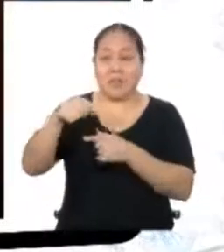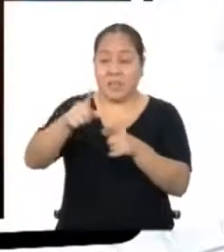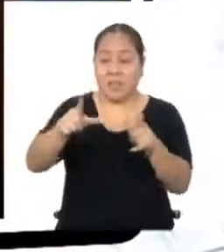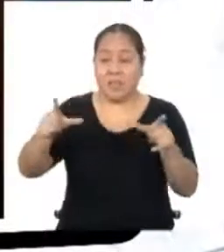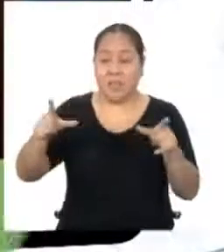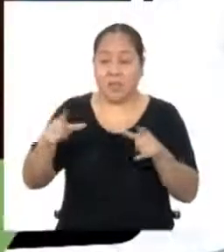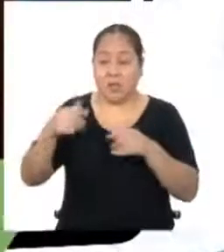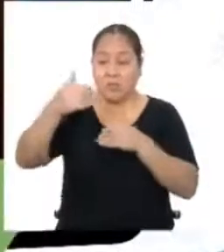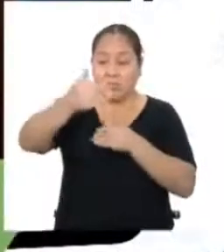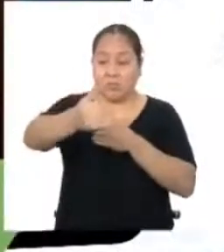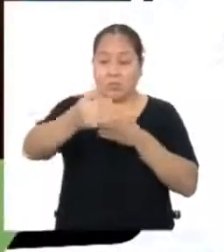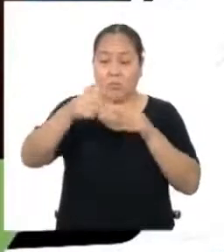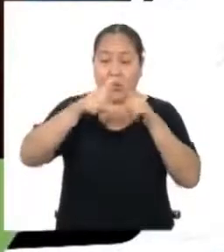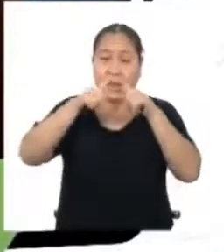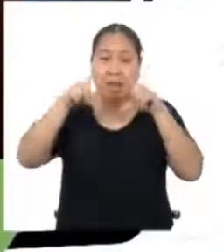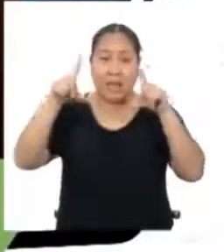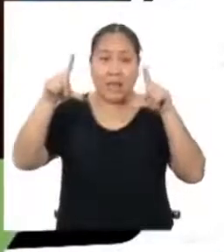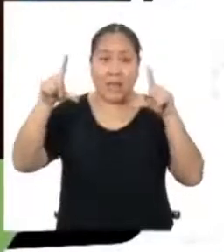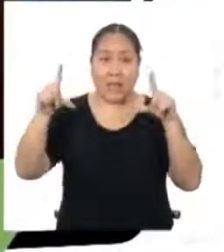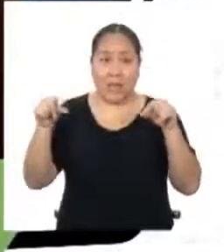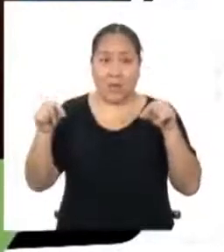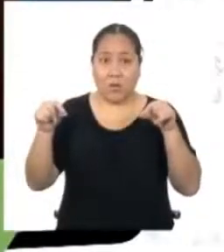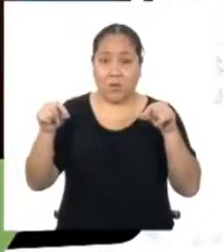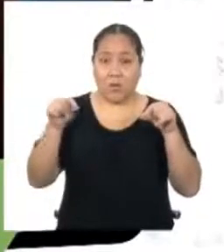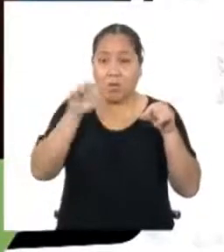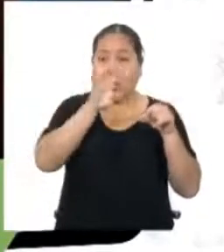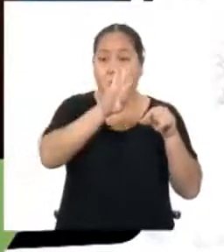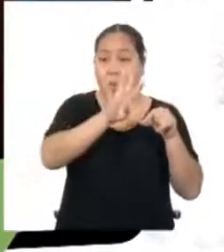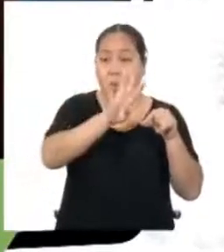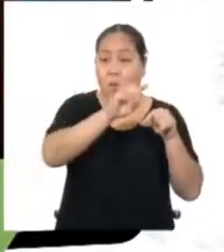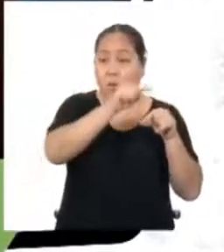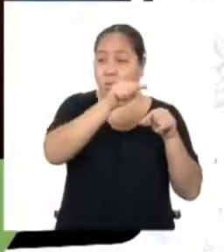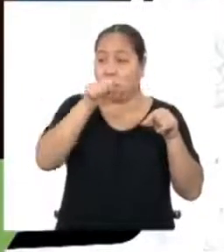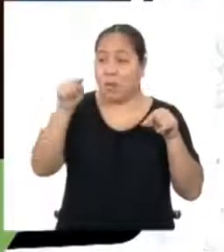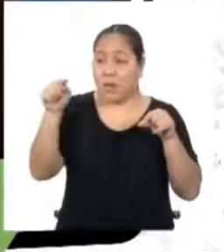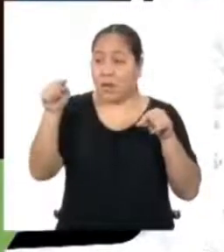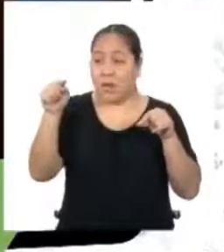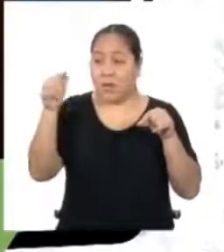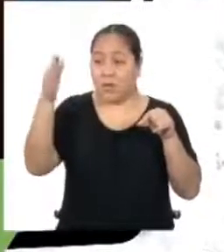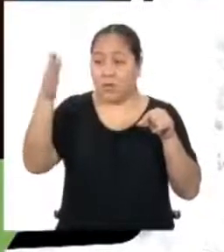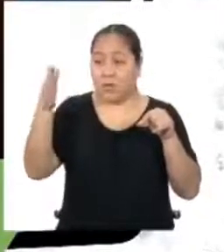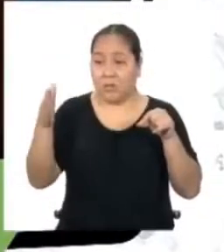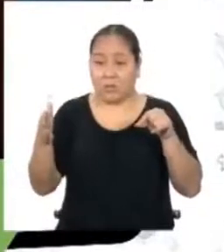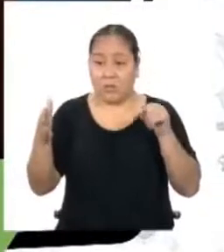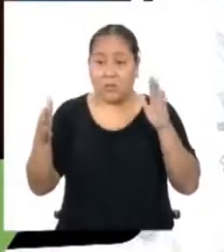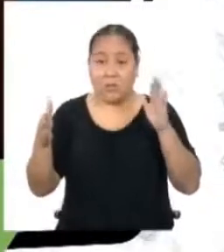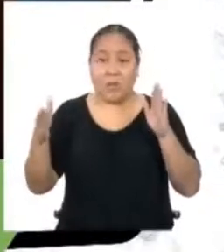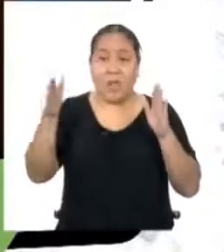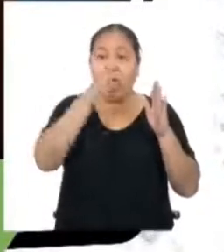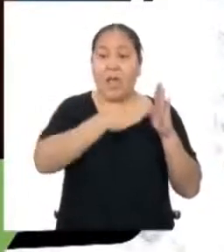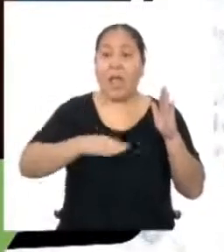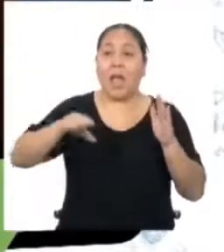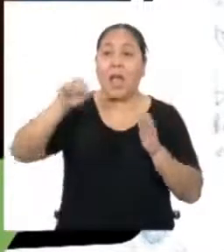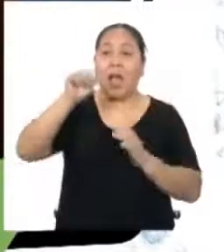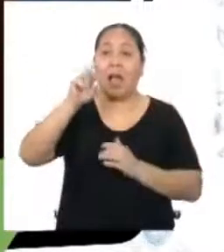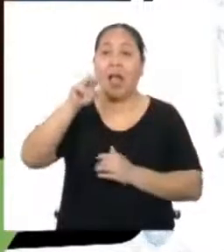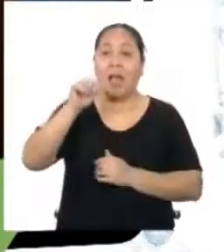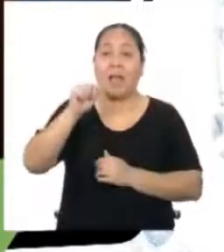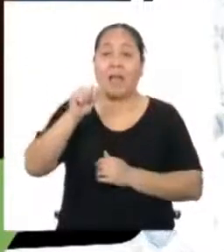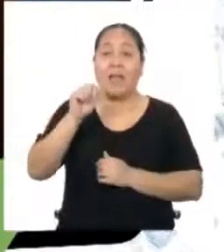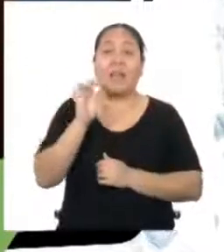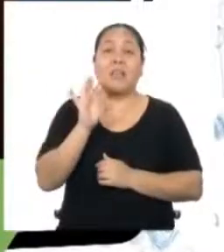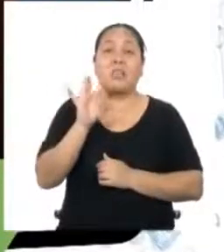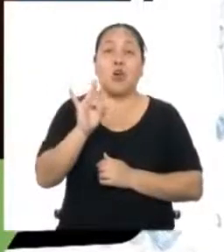tiene forma rectangular Sé que mide 4 metros de largo Y que área total es de 8 metros